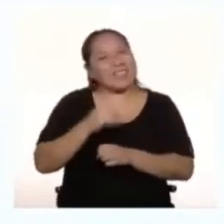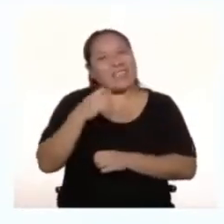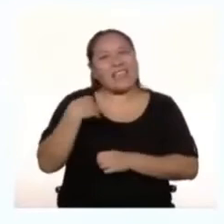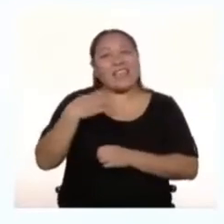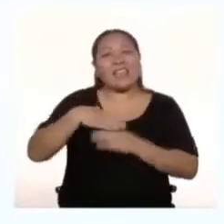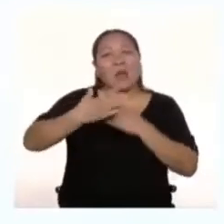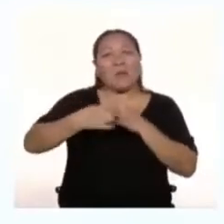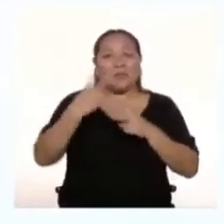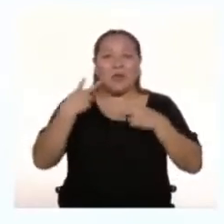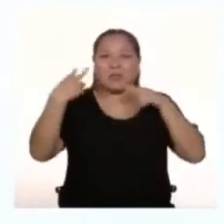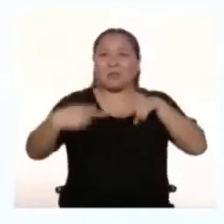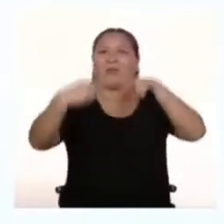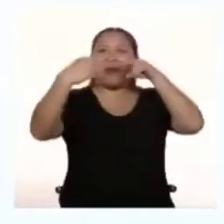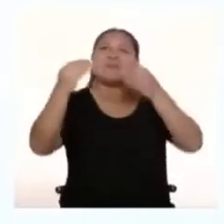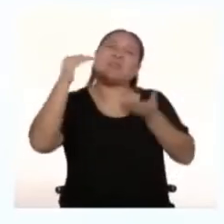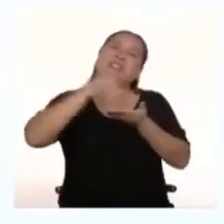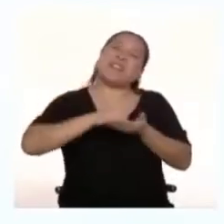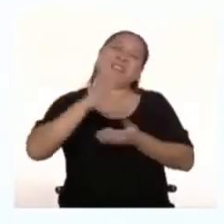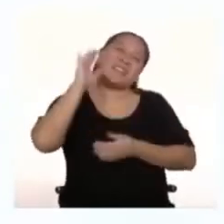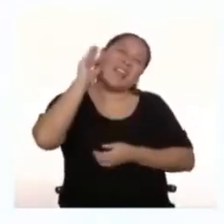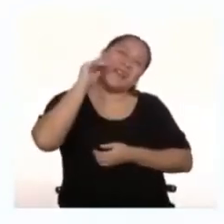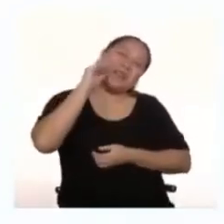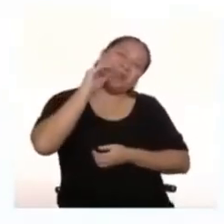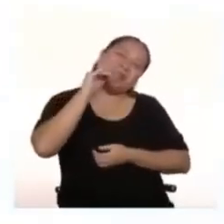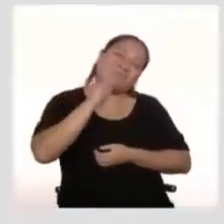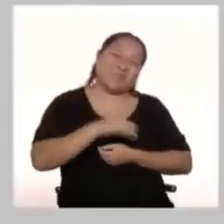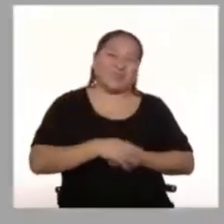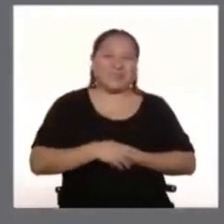vemos En la siguiente sesión Chao Chao